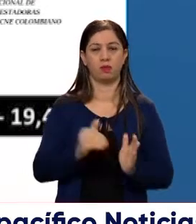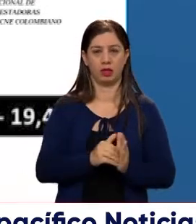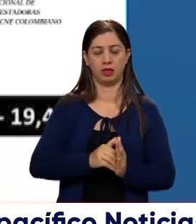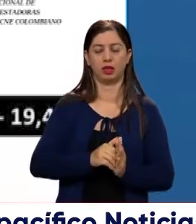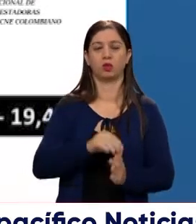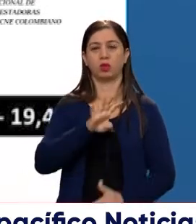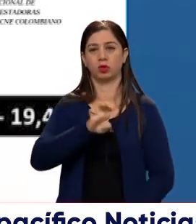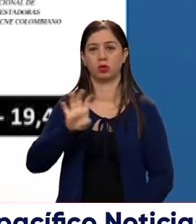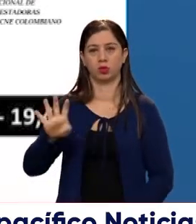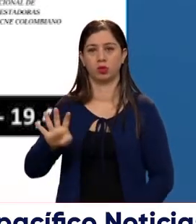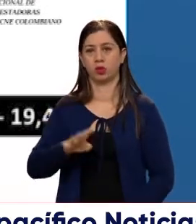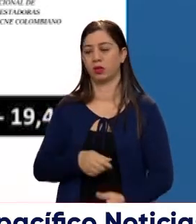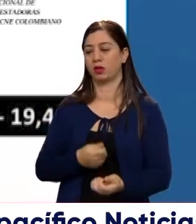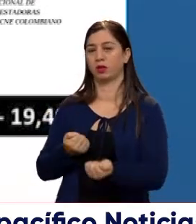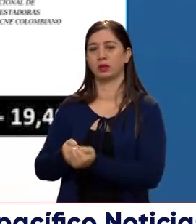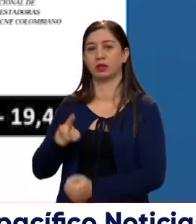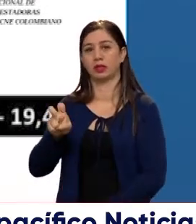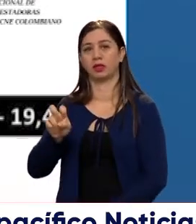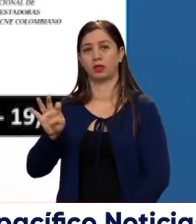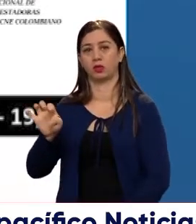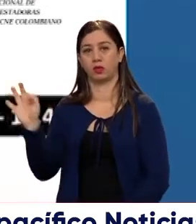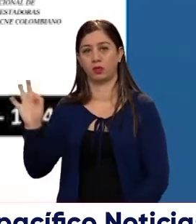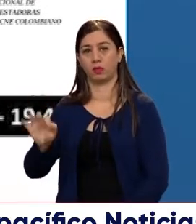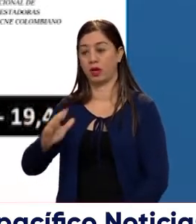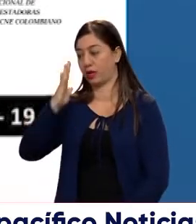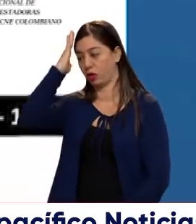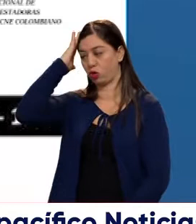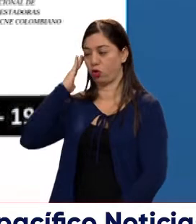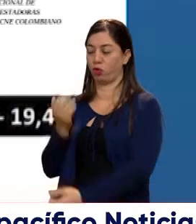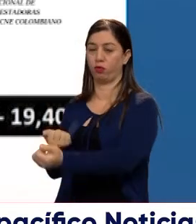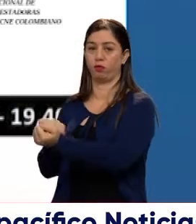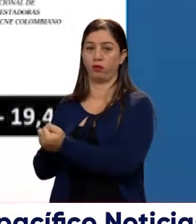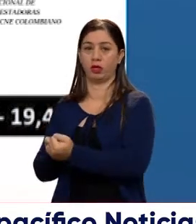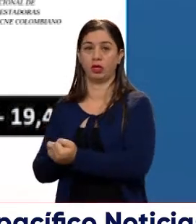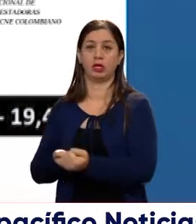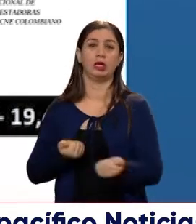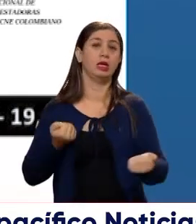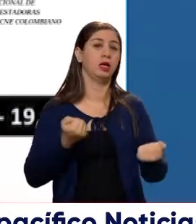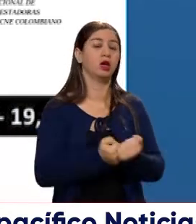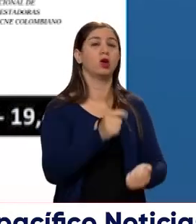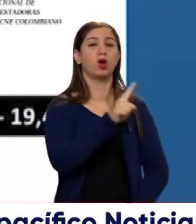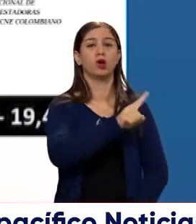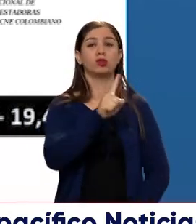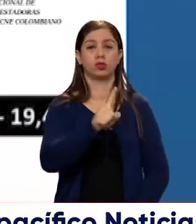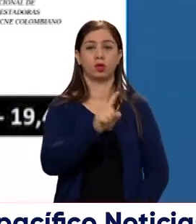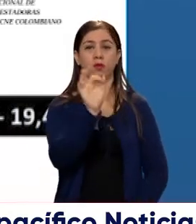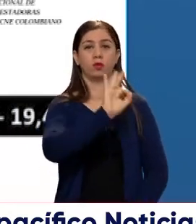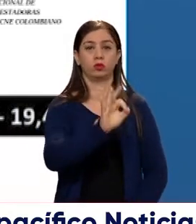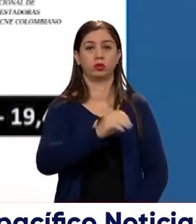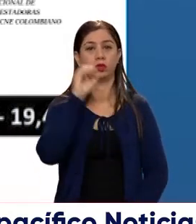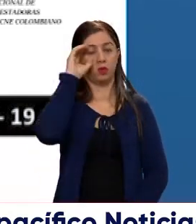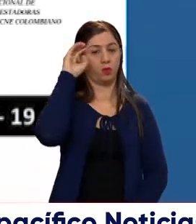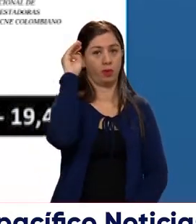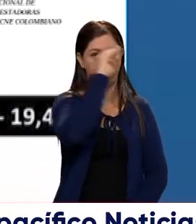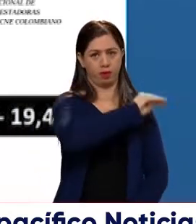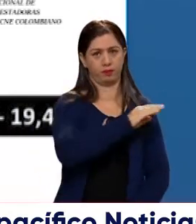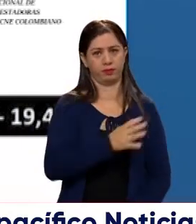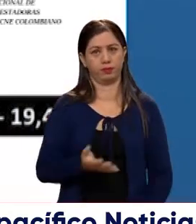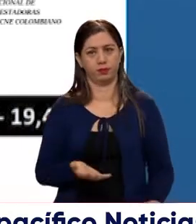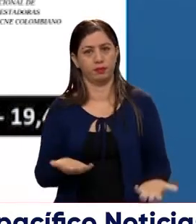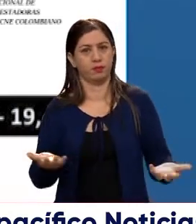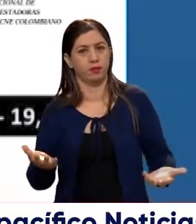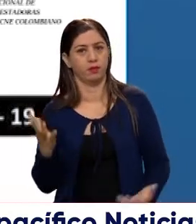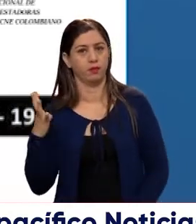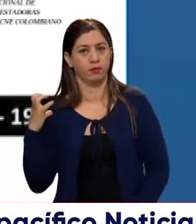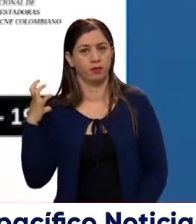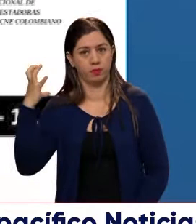repartirían en un 79,6% para Rodolfo Hernández y en un 11,1% para Gustavo Petro. En el caso de